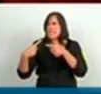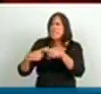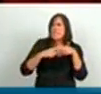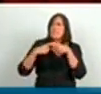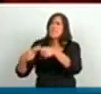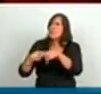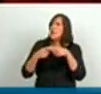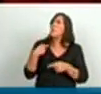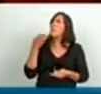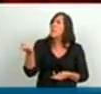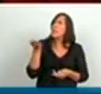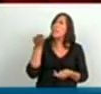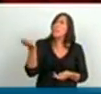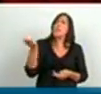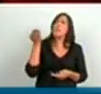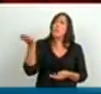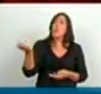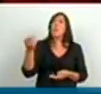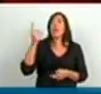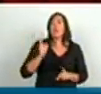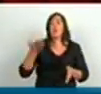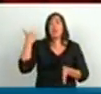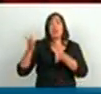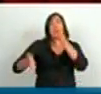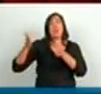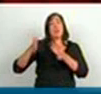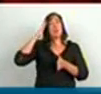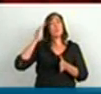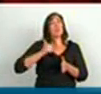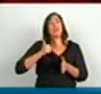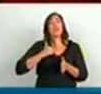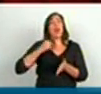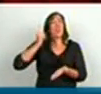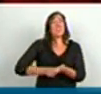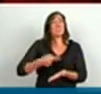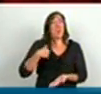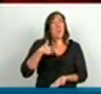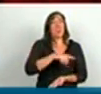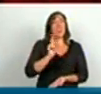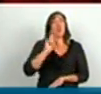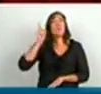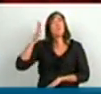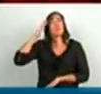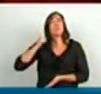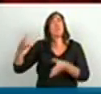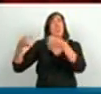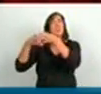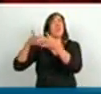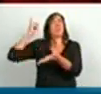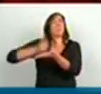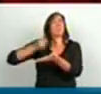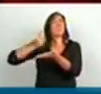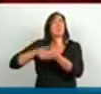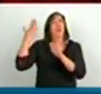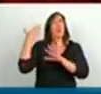diplomáticamente pidiendo, y lo que pasó durante la dictadura, que no fue decidido por los argentinos, sino por la dictadura. Por eso también